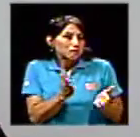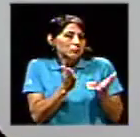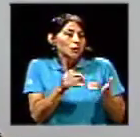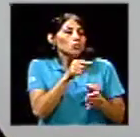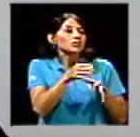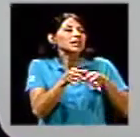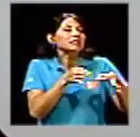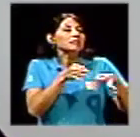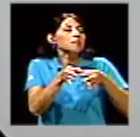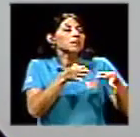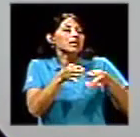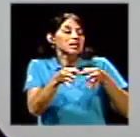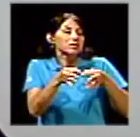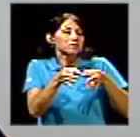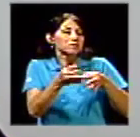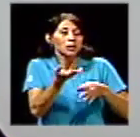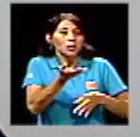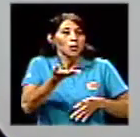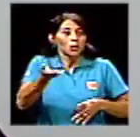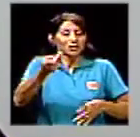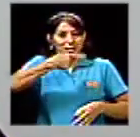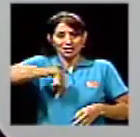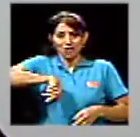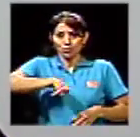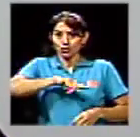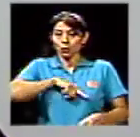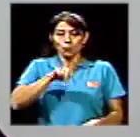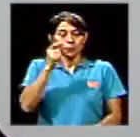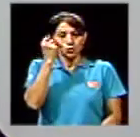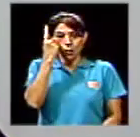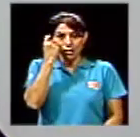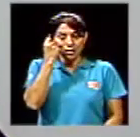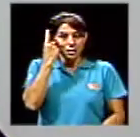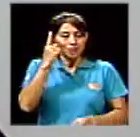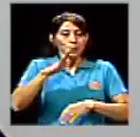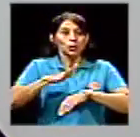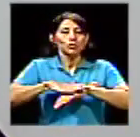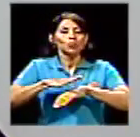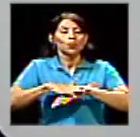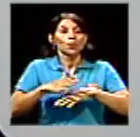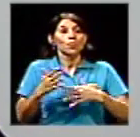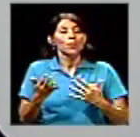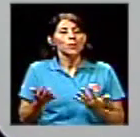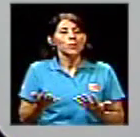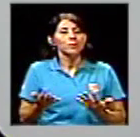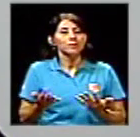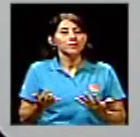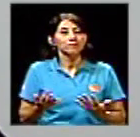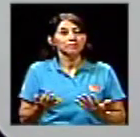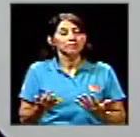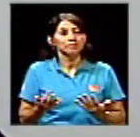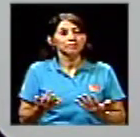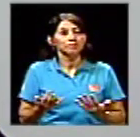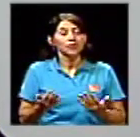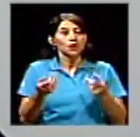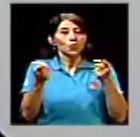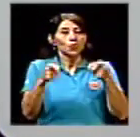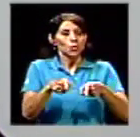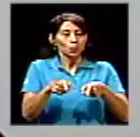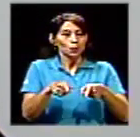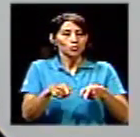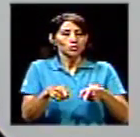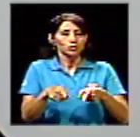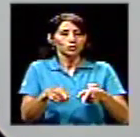que no entendemos los legos de lo que ocurrió